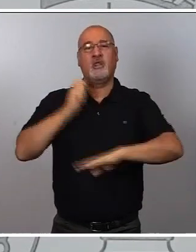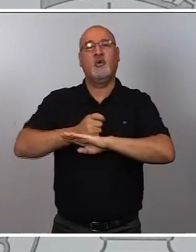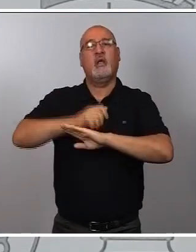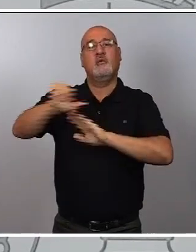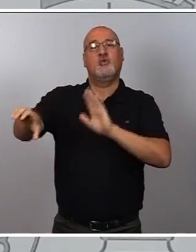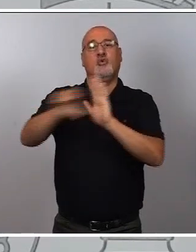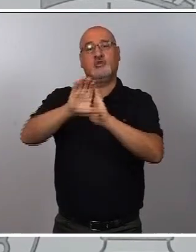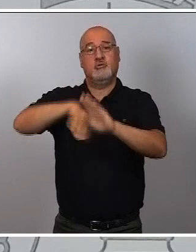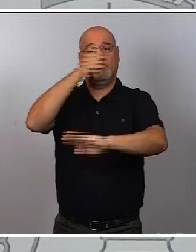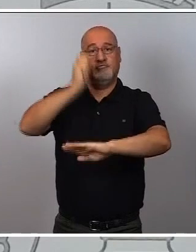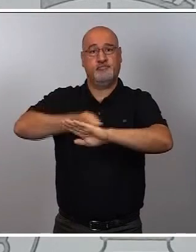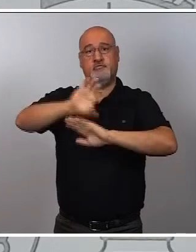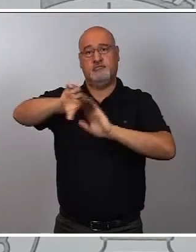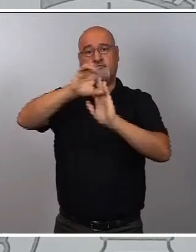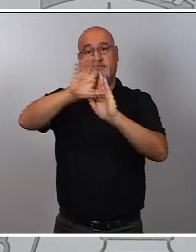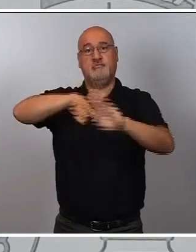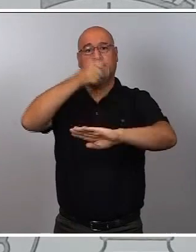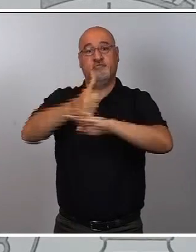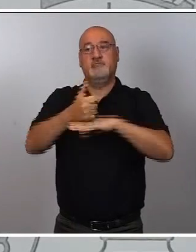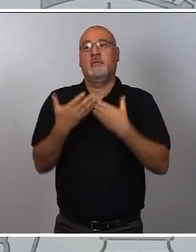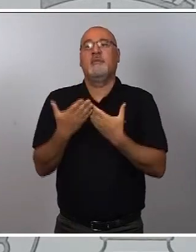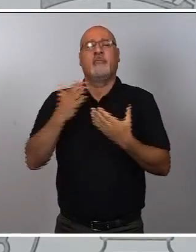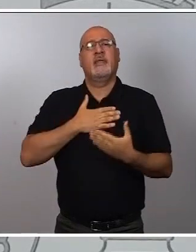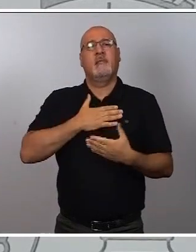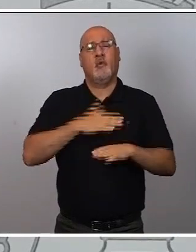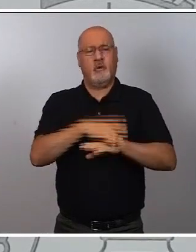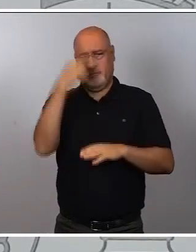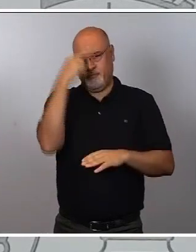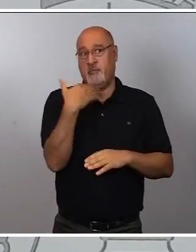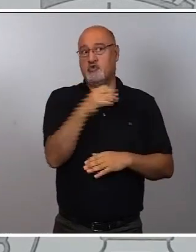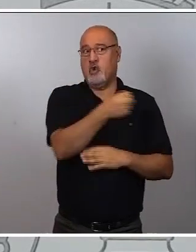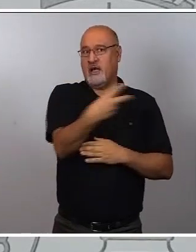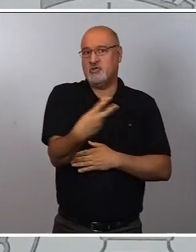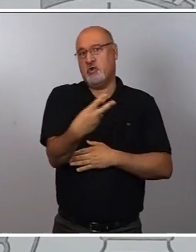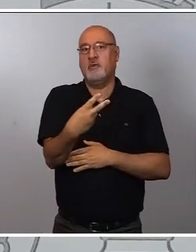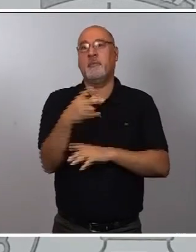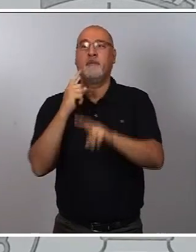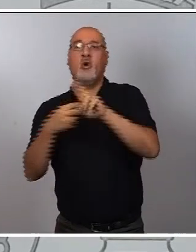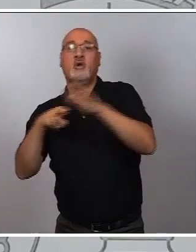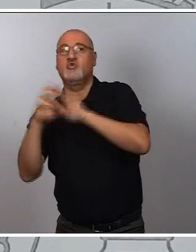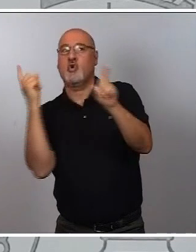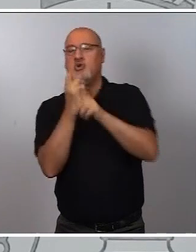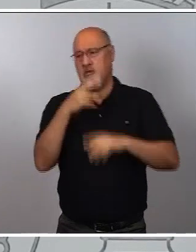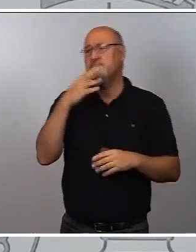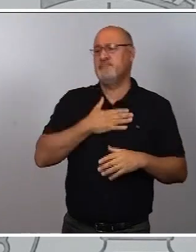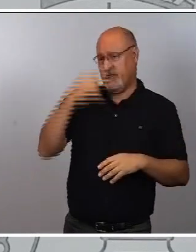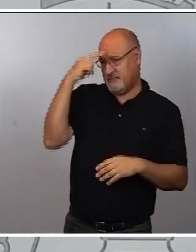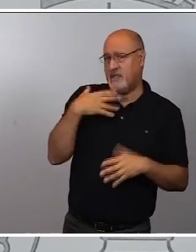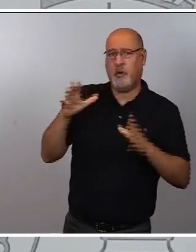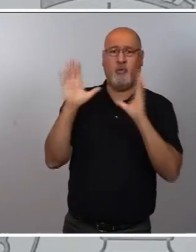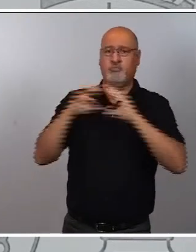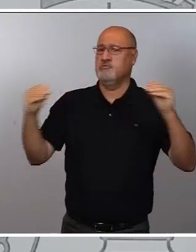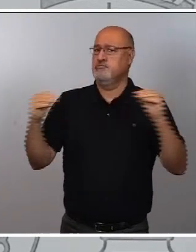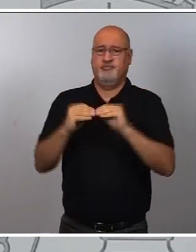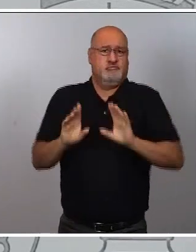El Gobierno respeta, pero no comparte, la resolución ante el recurso de Vox, por cuanto que el confinamiento del estado de alarma